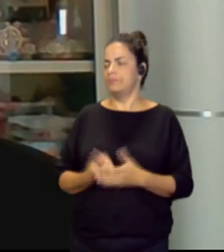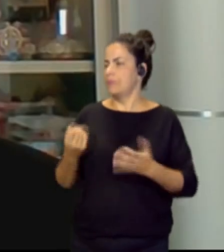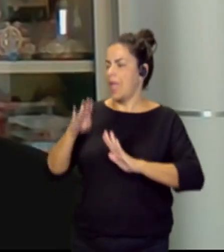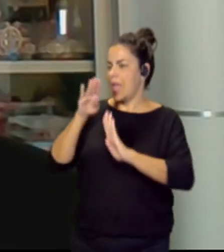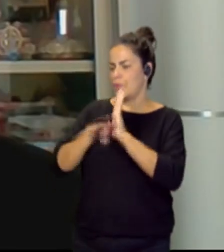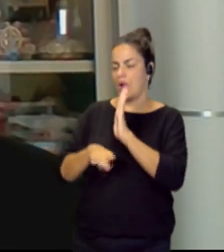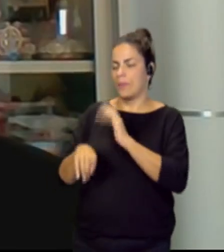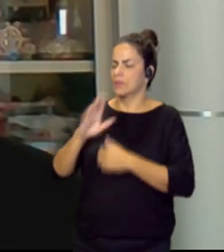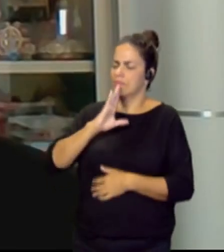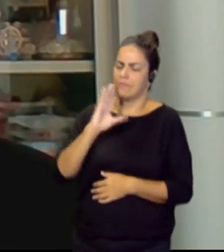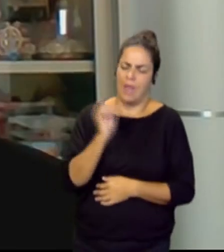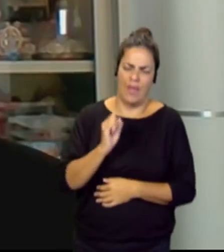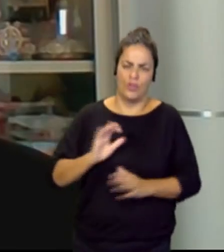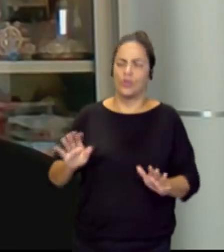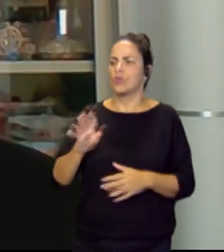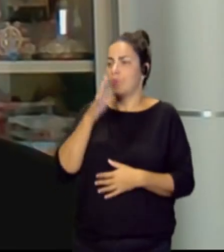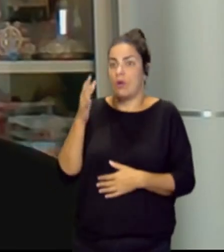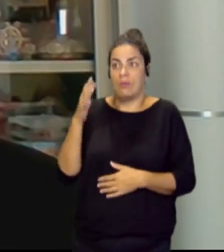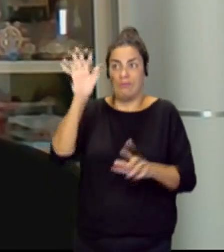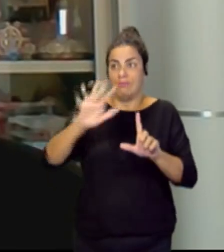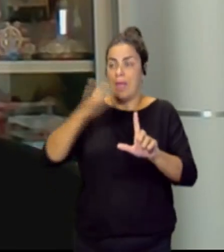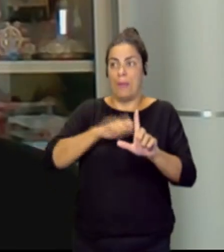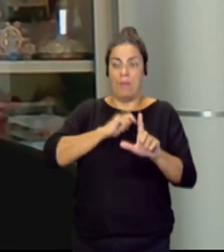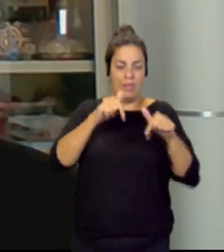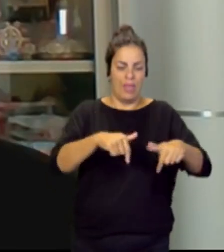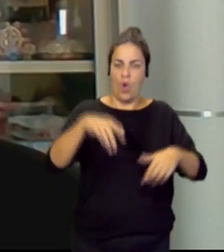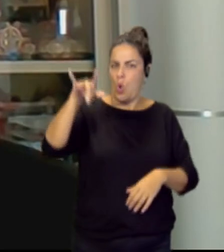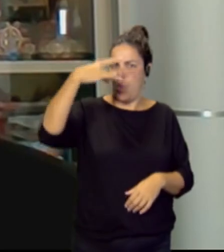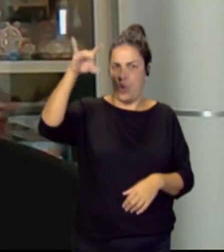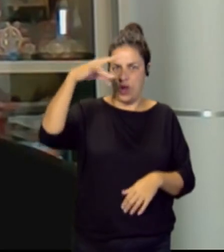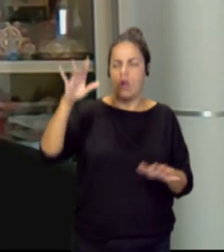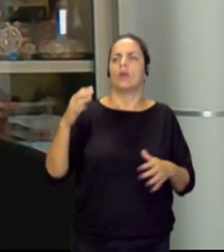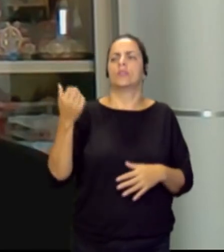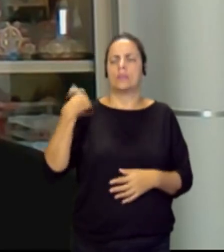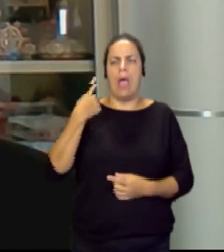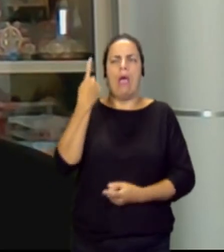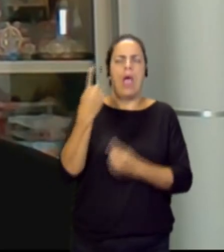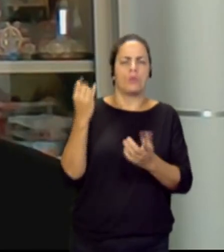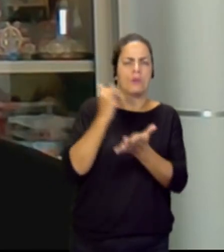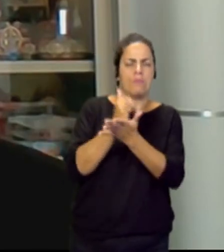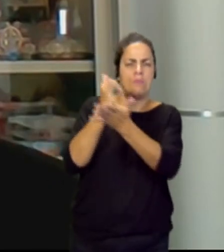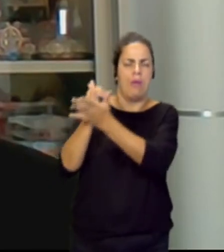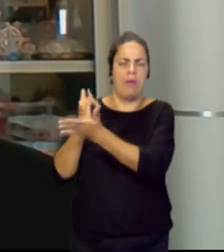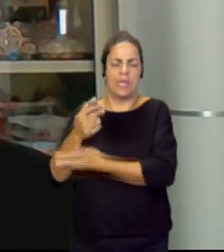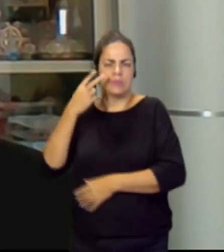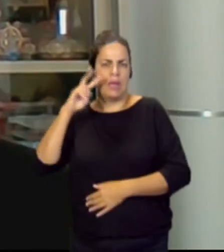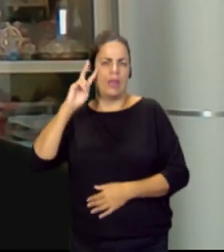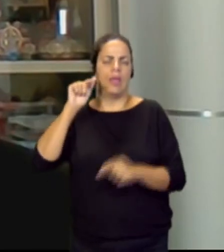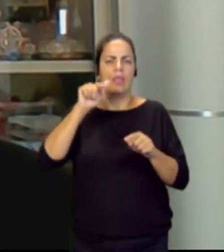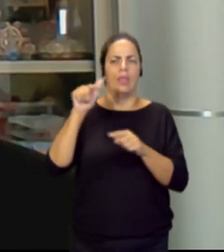absolutamente maravilloso porque además es único a nivel nacional, si ha habido alguna experiencia de perros en